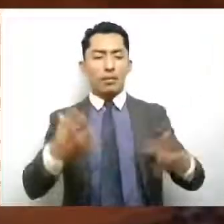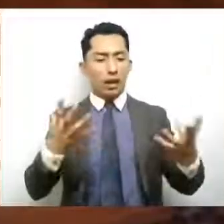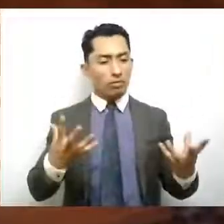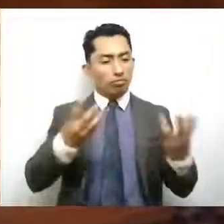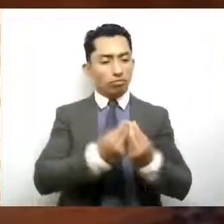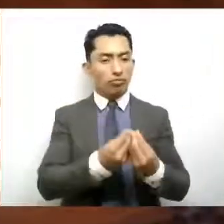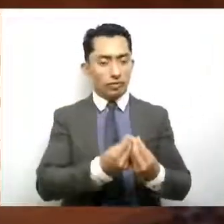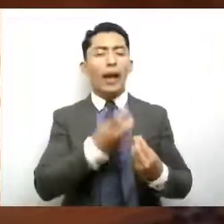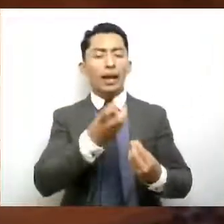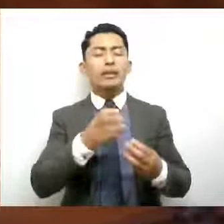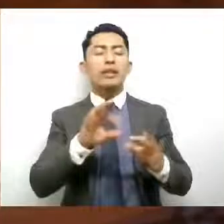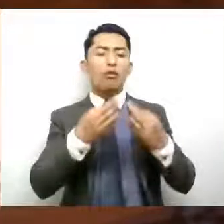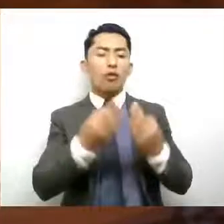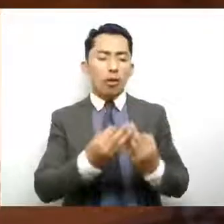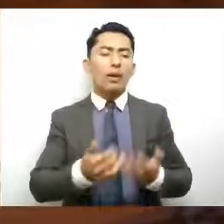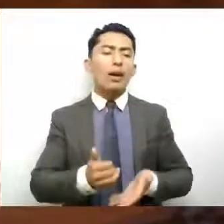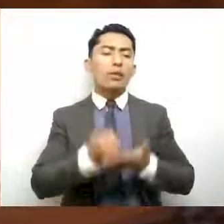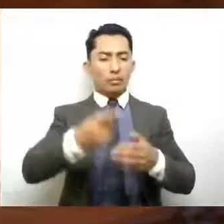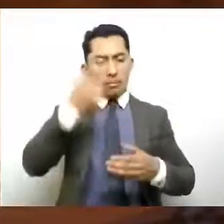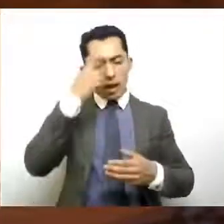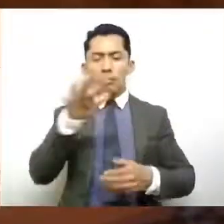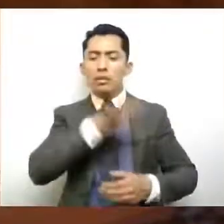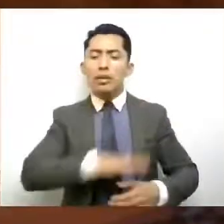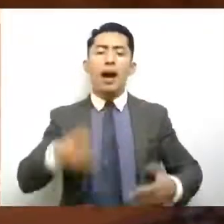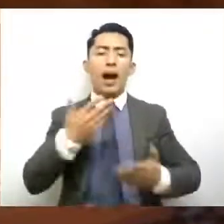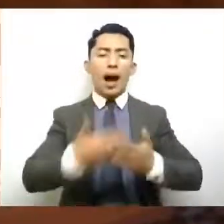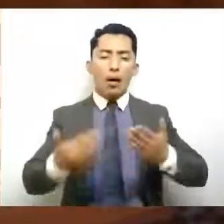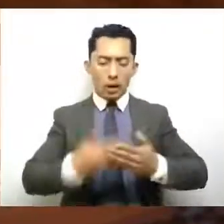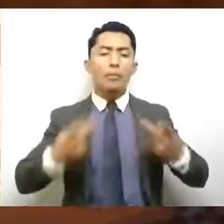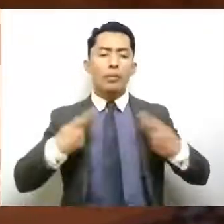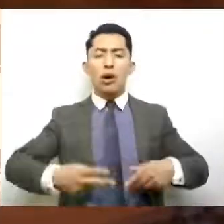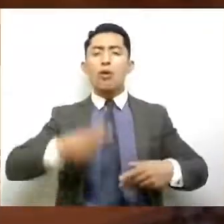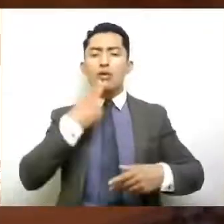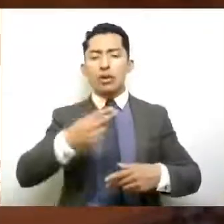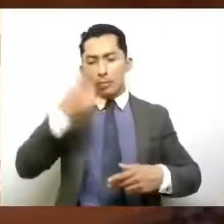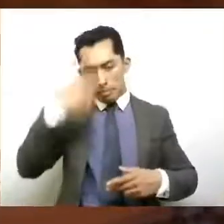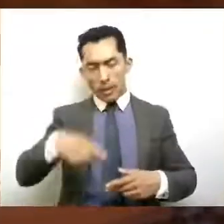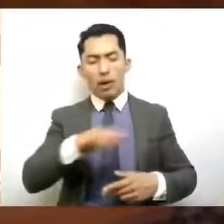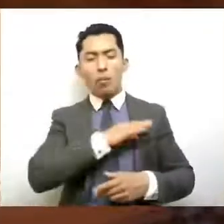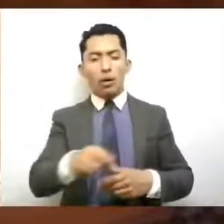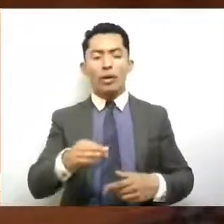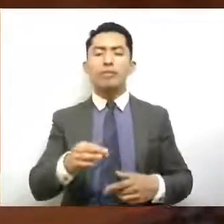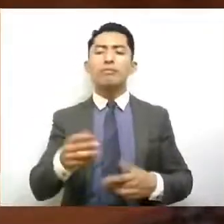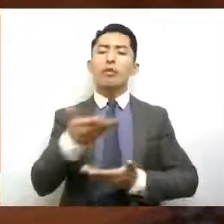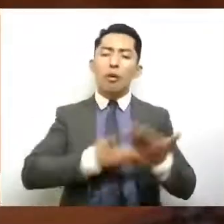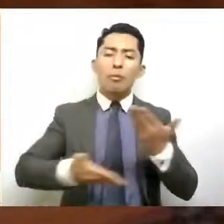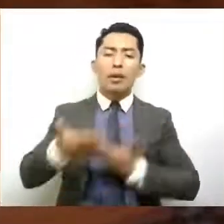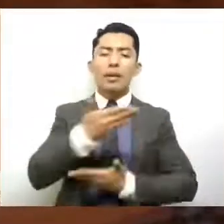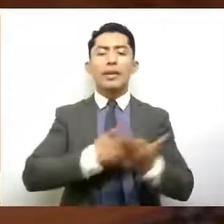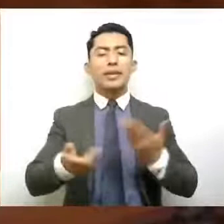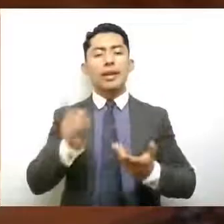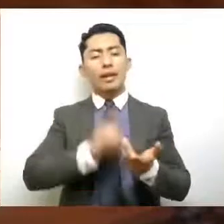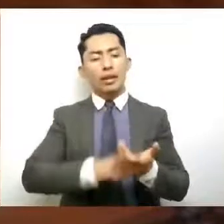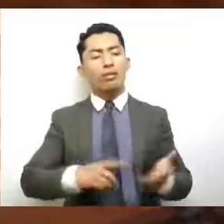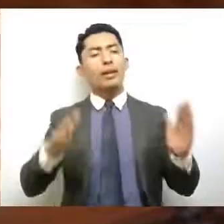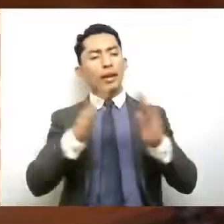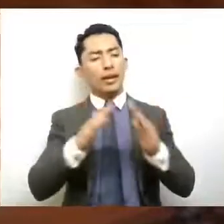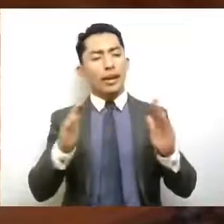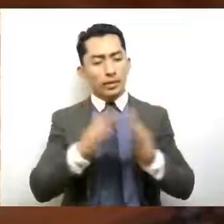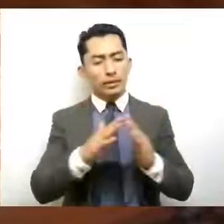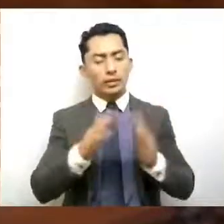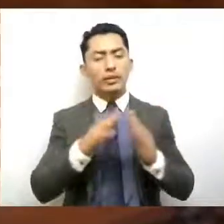alternativas que la sociedad actual utiliza para desarrollar la convivencia en los hogares. Además,